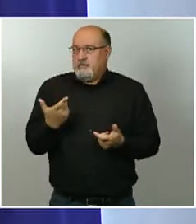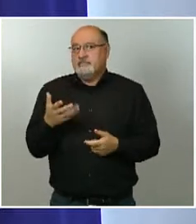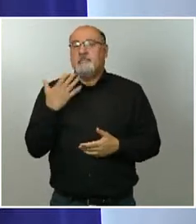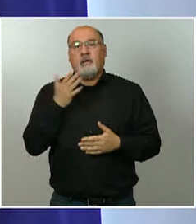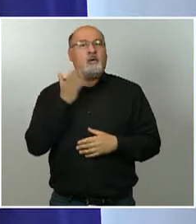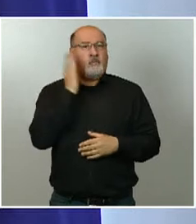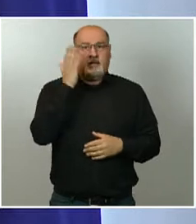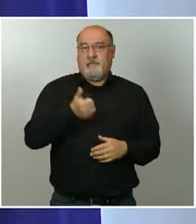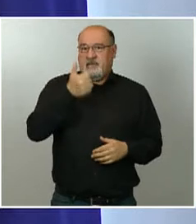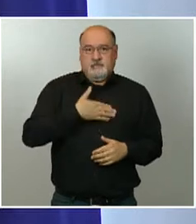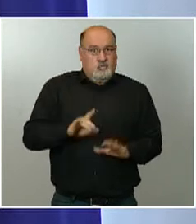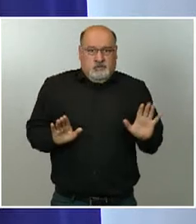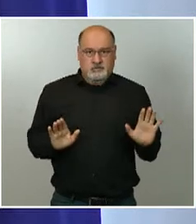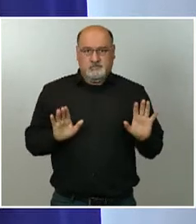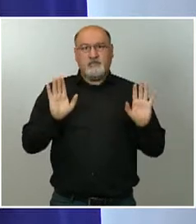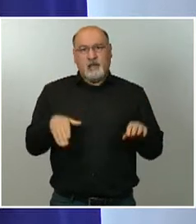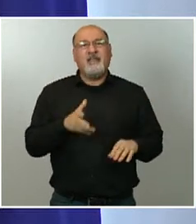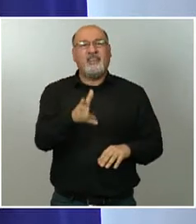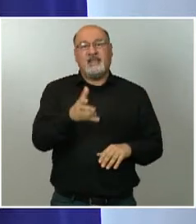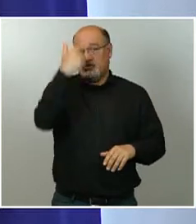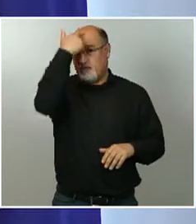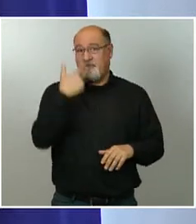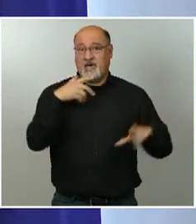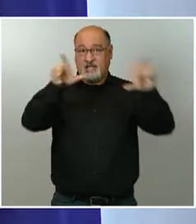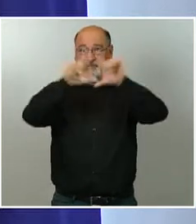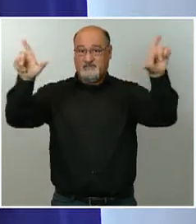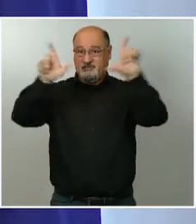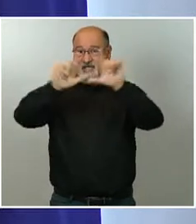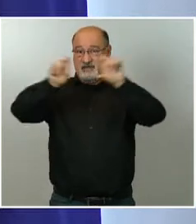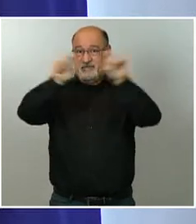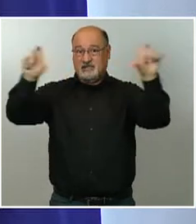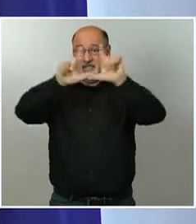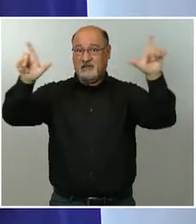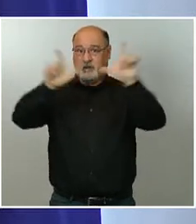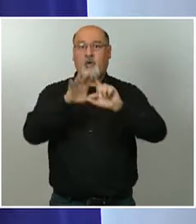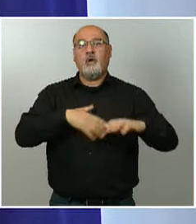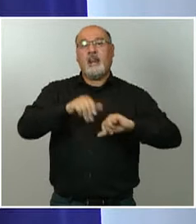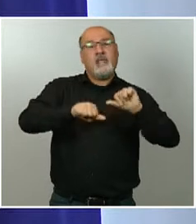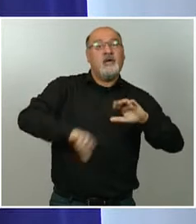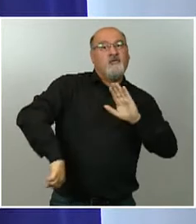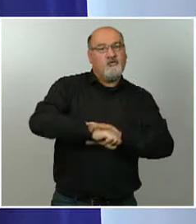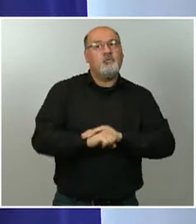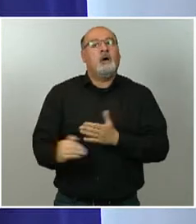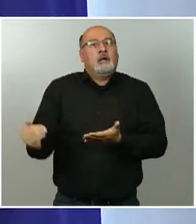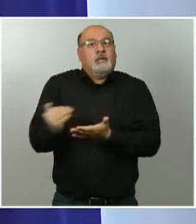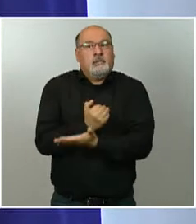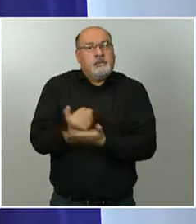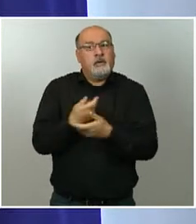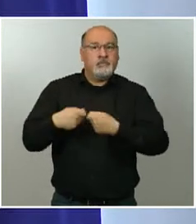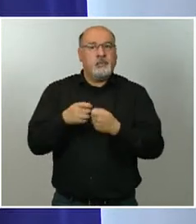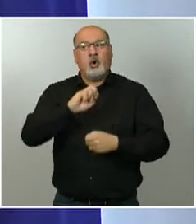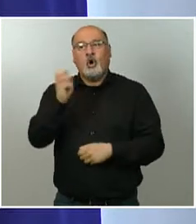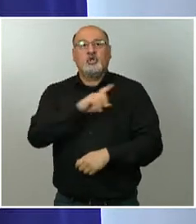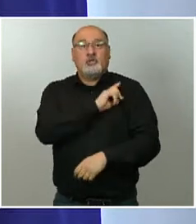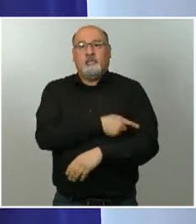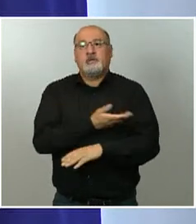eso ha producido también unos derechos de imagen que ha permitido que el fútbol, la Liga de Fútbol, ayude a otros deportes a partir de aquel